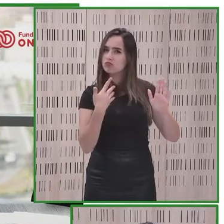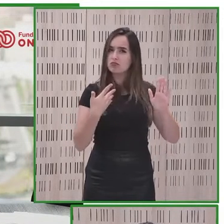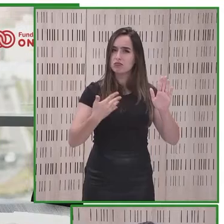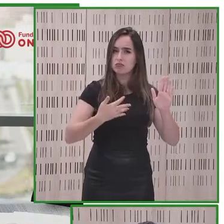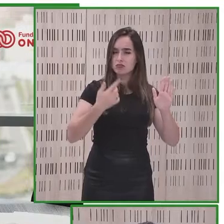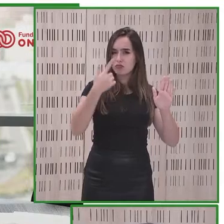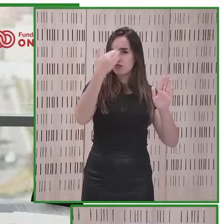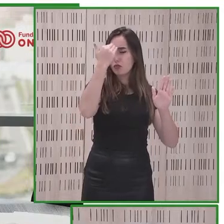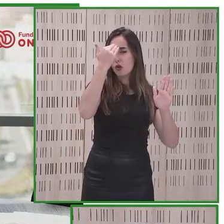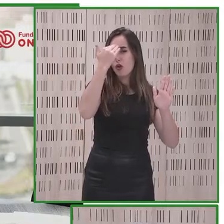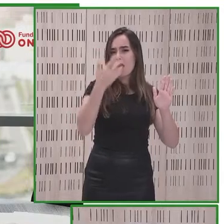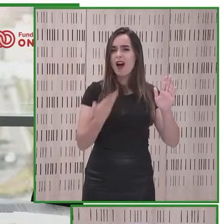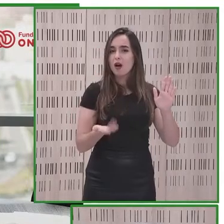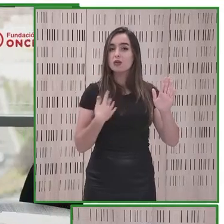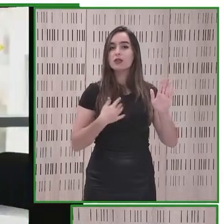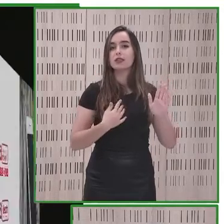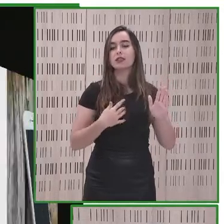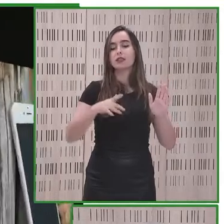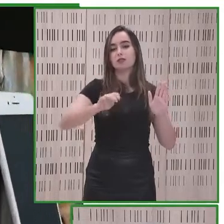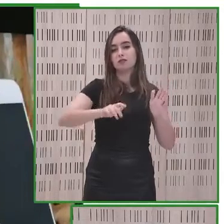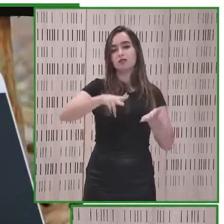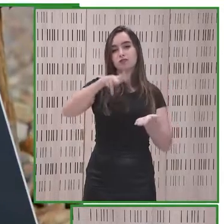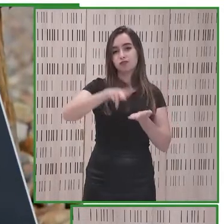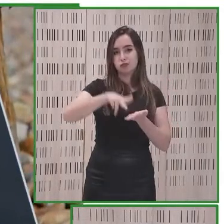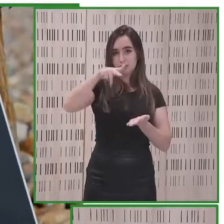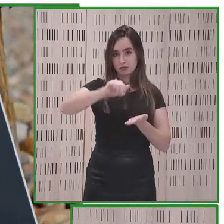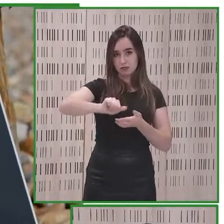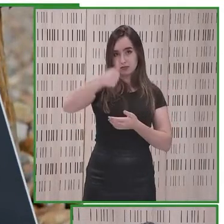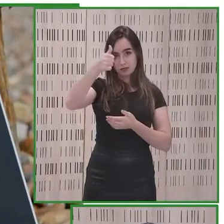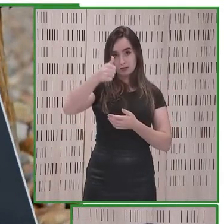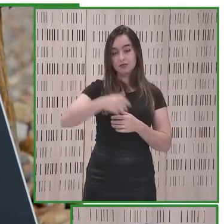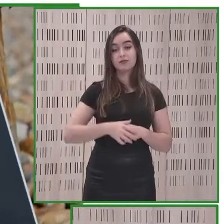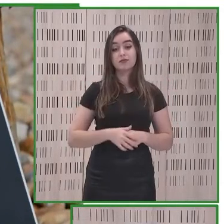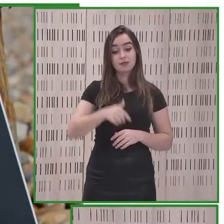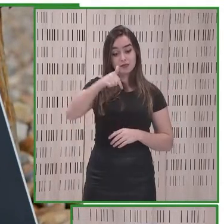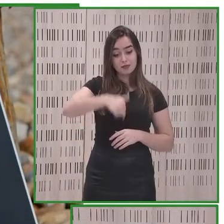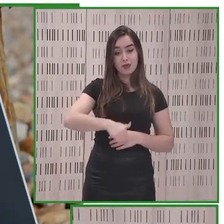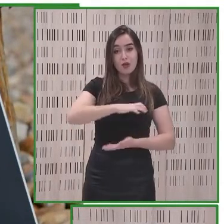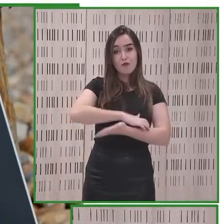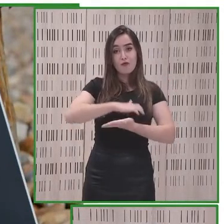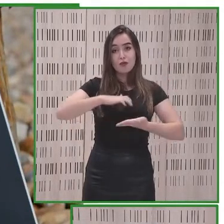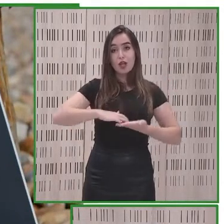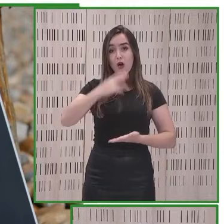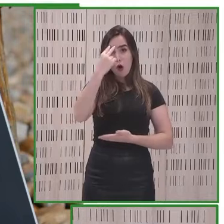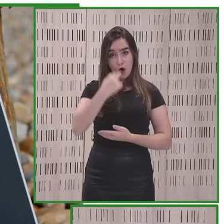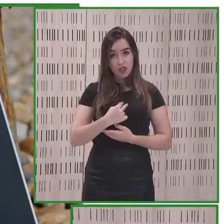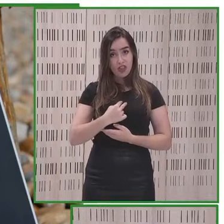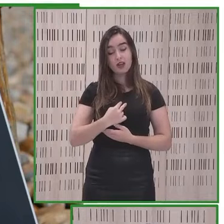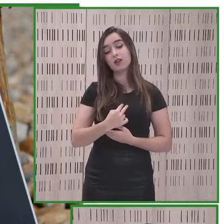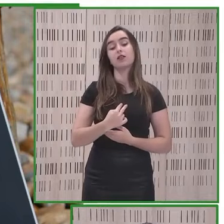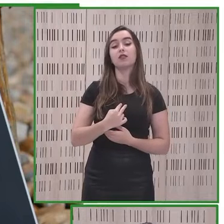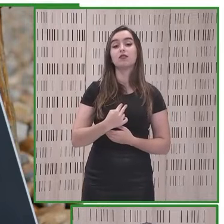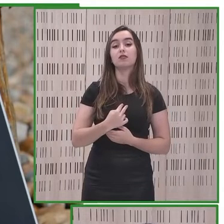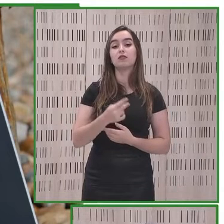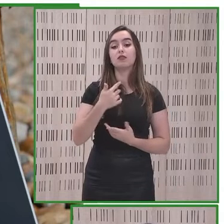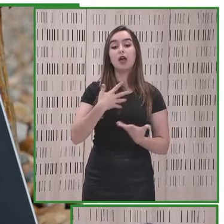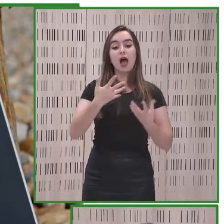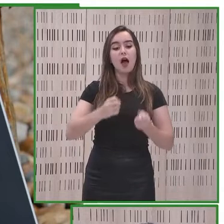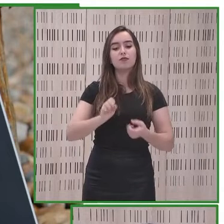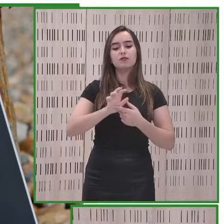certificación y por eso, pasamos Javier, desde la Fundación 11, hemos desarrollado algunos esquemas de